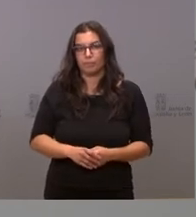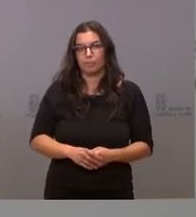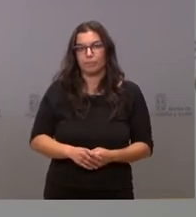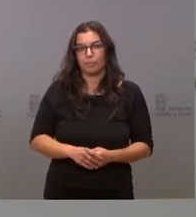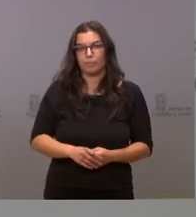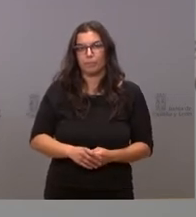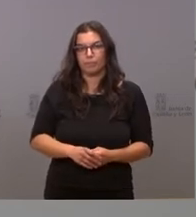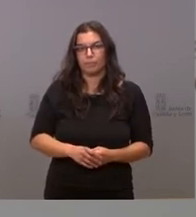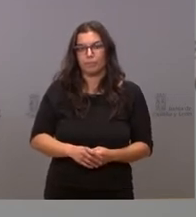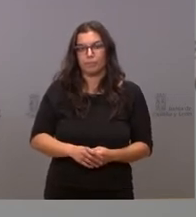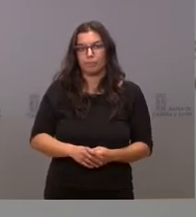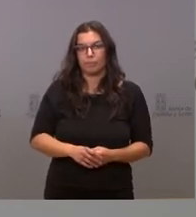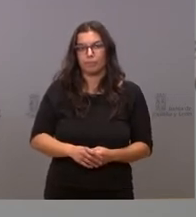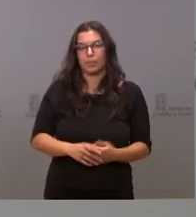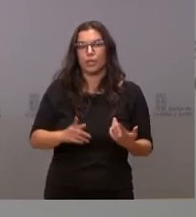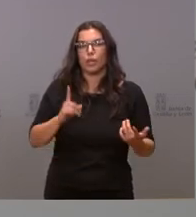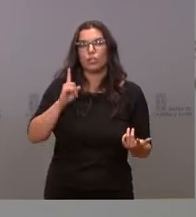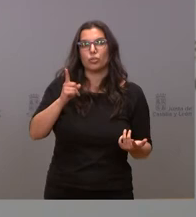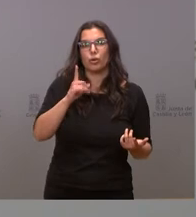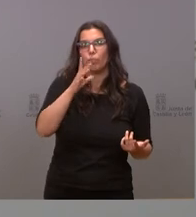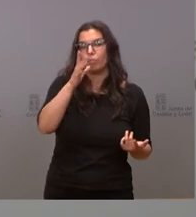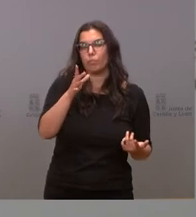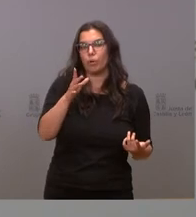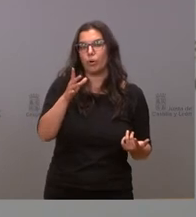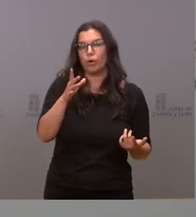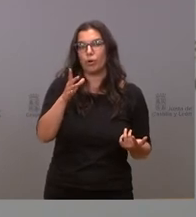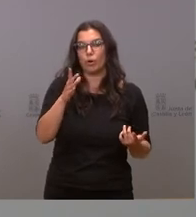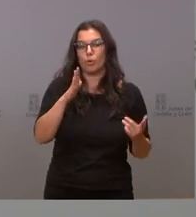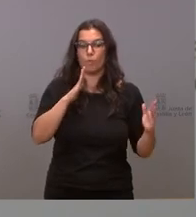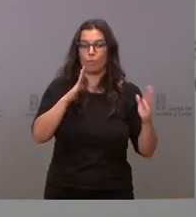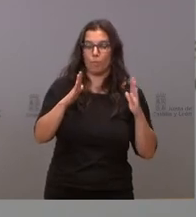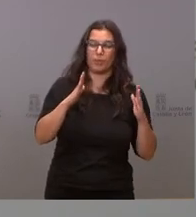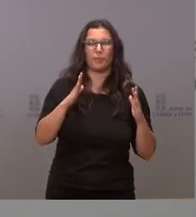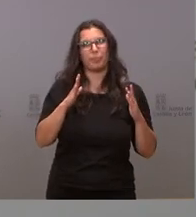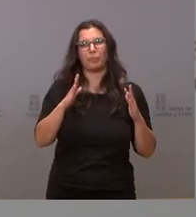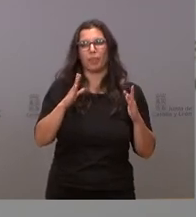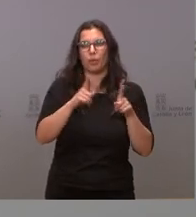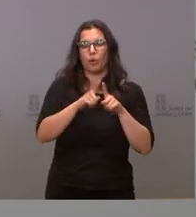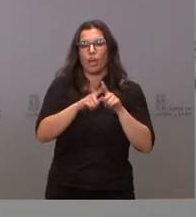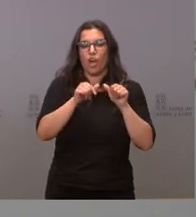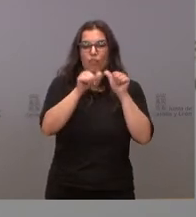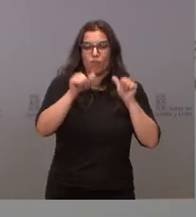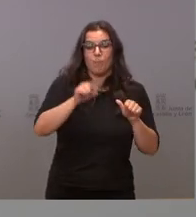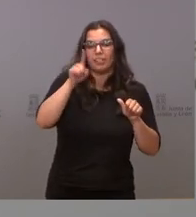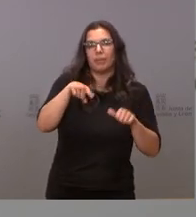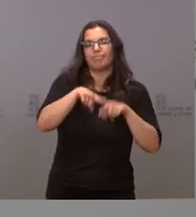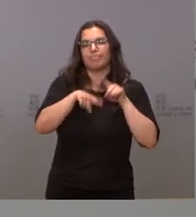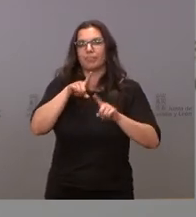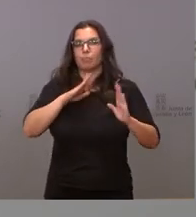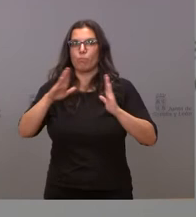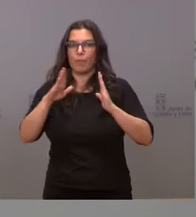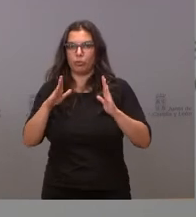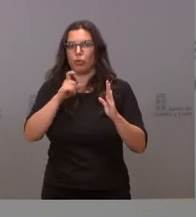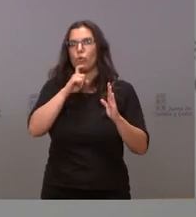las, me refiero, el momento o mejor dicho la forma, sino también el momento en el que hay que